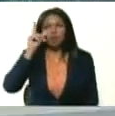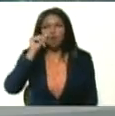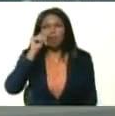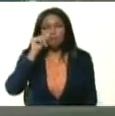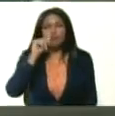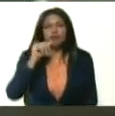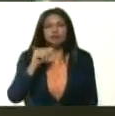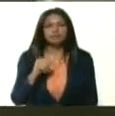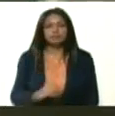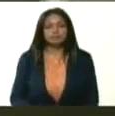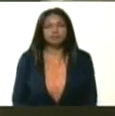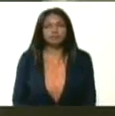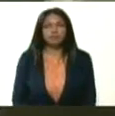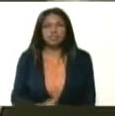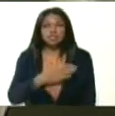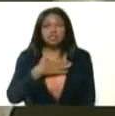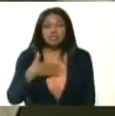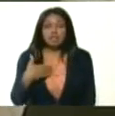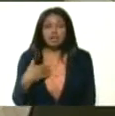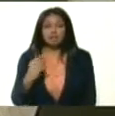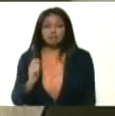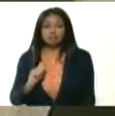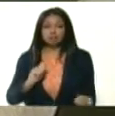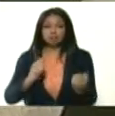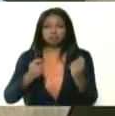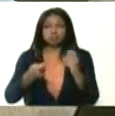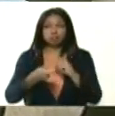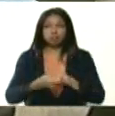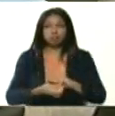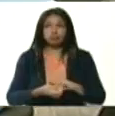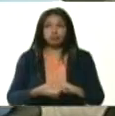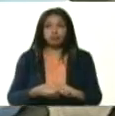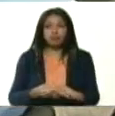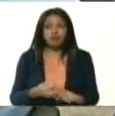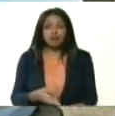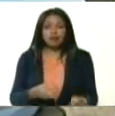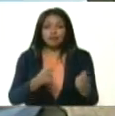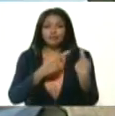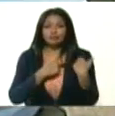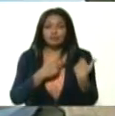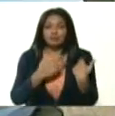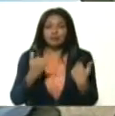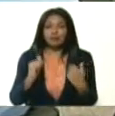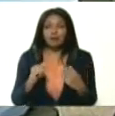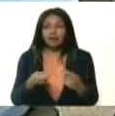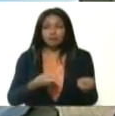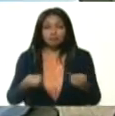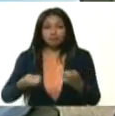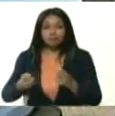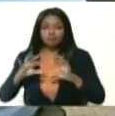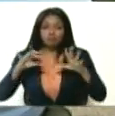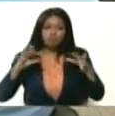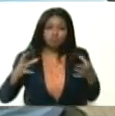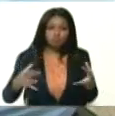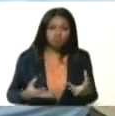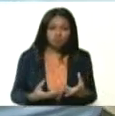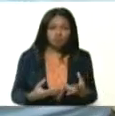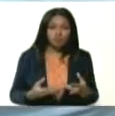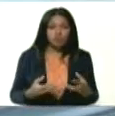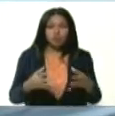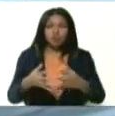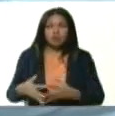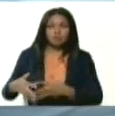Trump, que pretende trasladar lo que ha sido su irresponsabilidad en el manejo de la pandemia a los Estados Unidos de